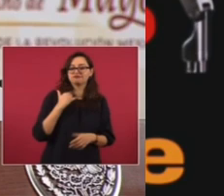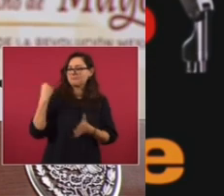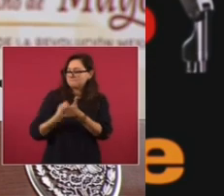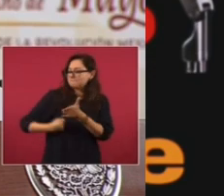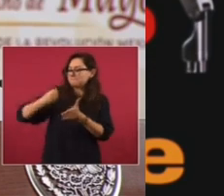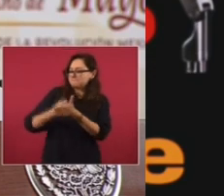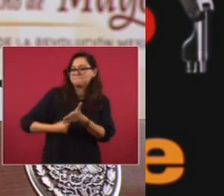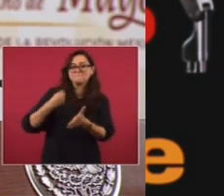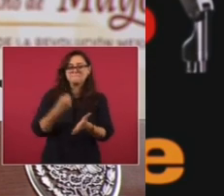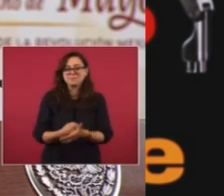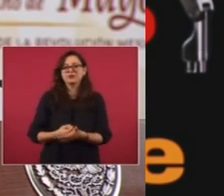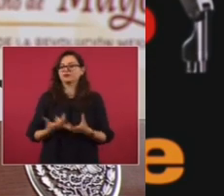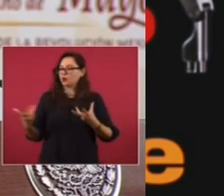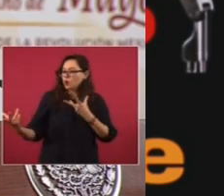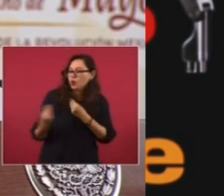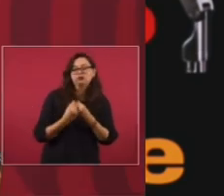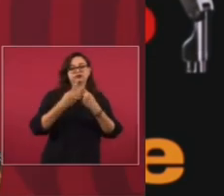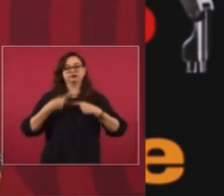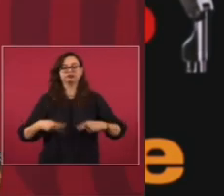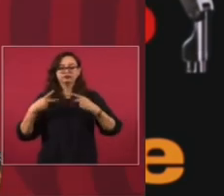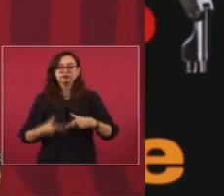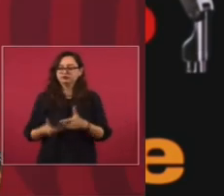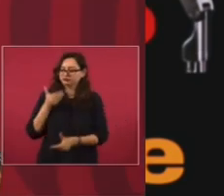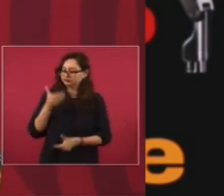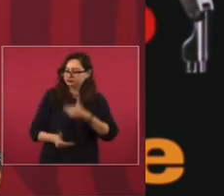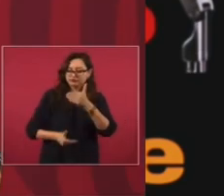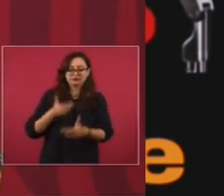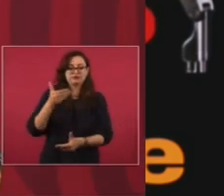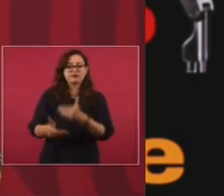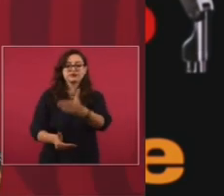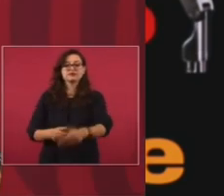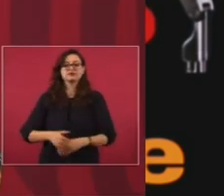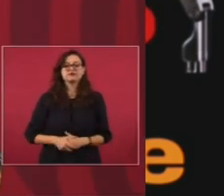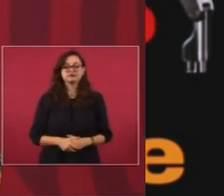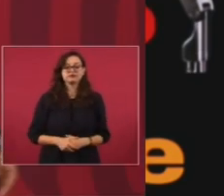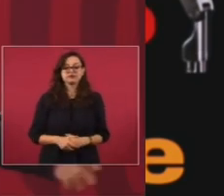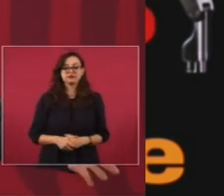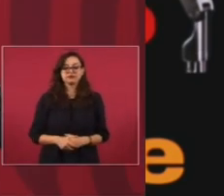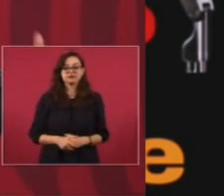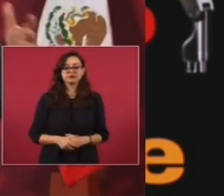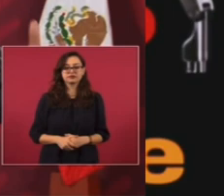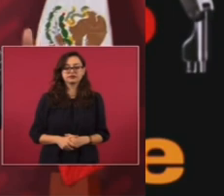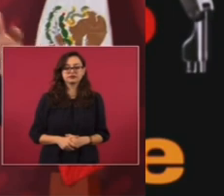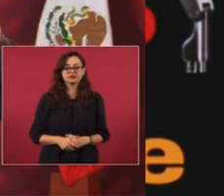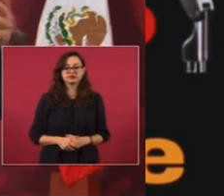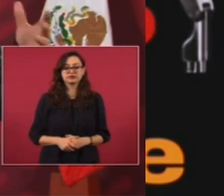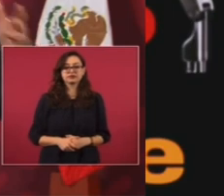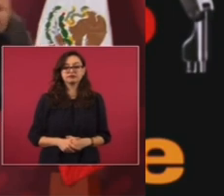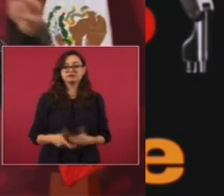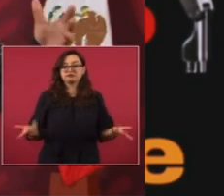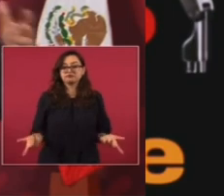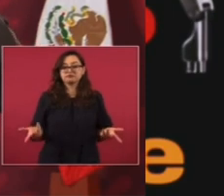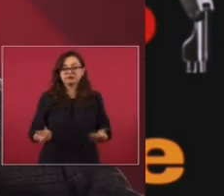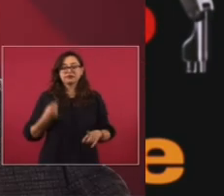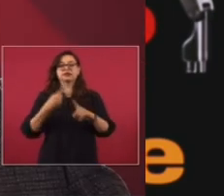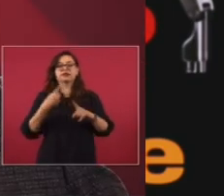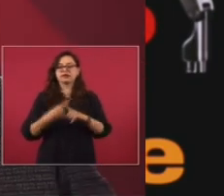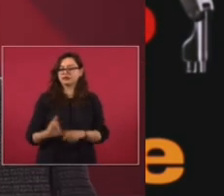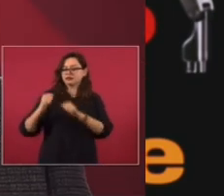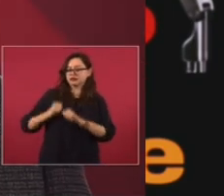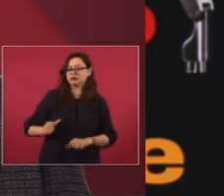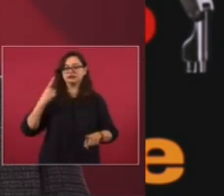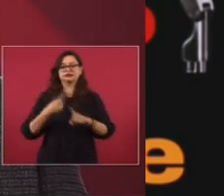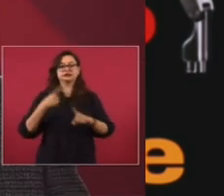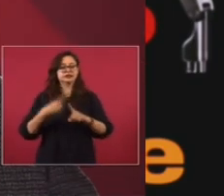haber un objetivo, un final. ¿Dónde llegar con esa lucha? Una A y una Z. Un